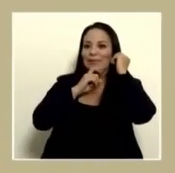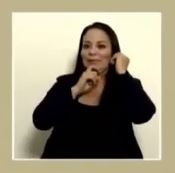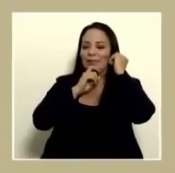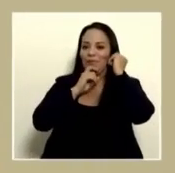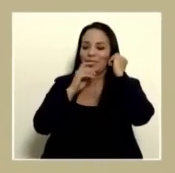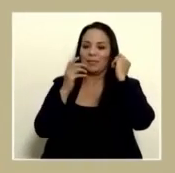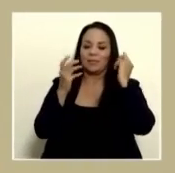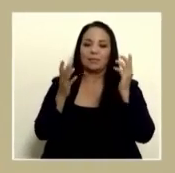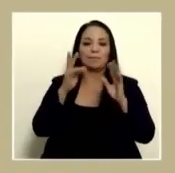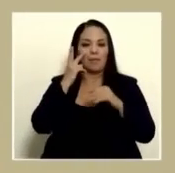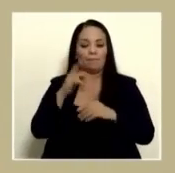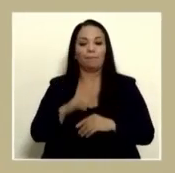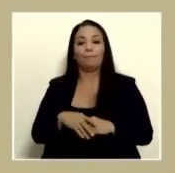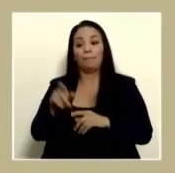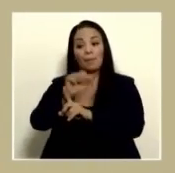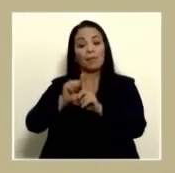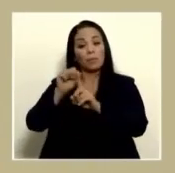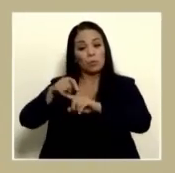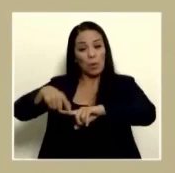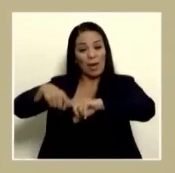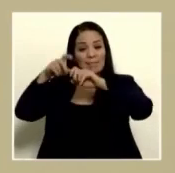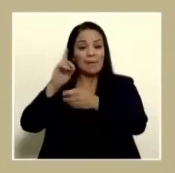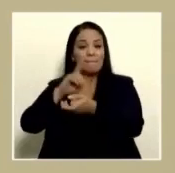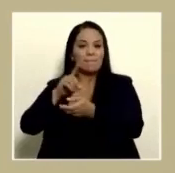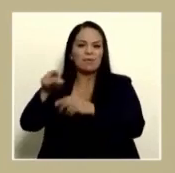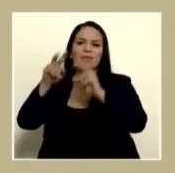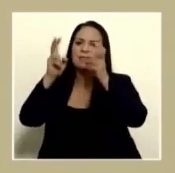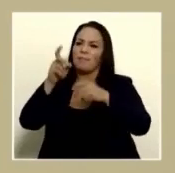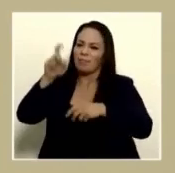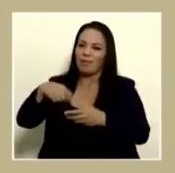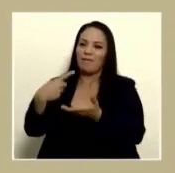el enganche médico es un tema que hay que conversar